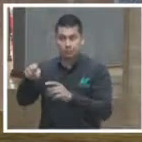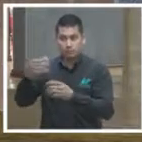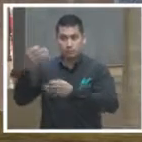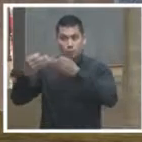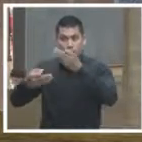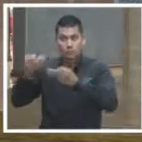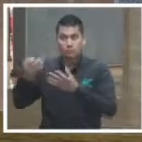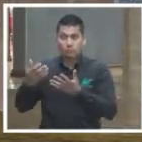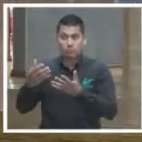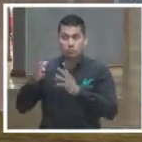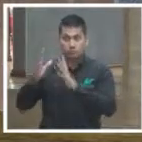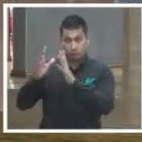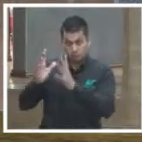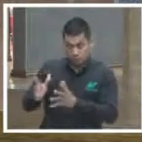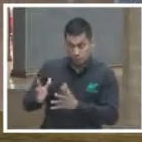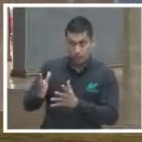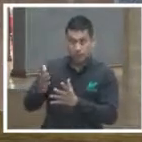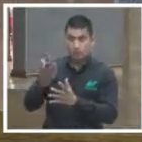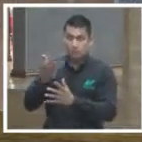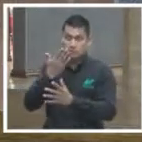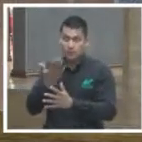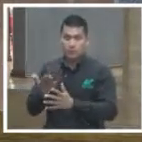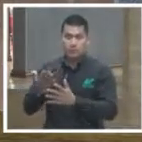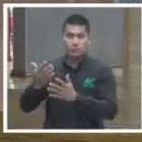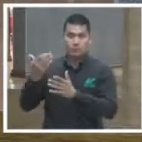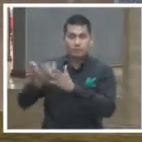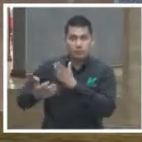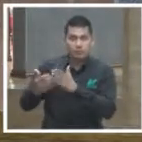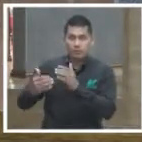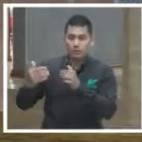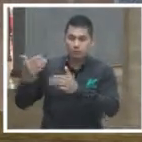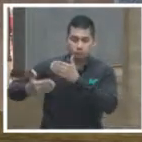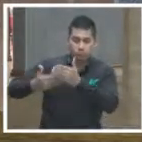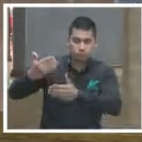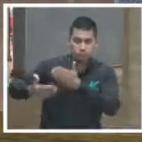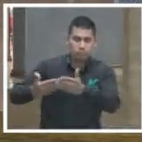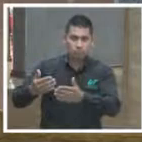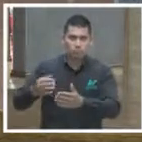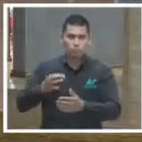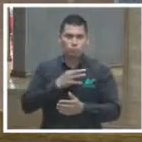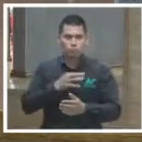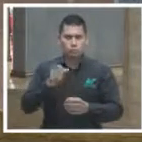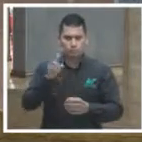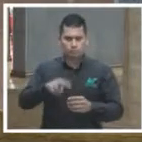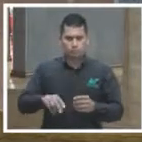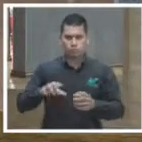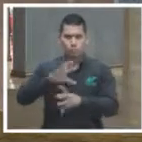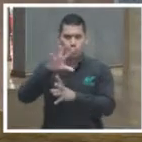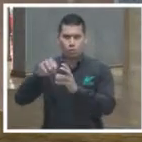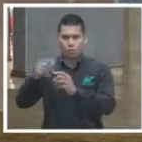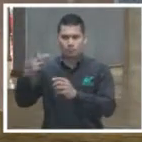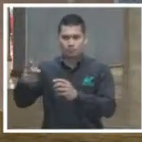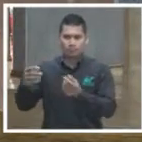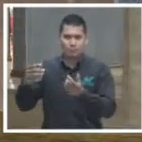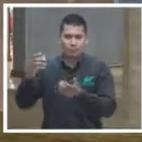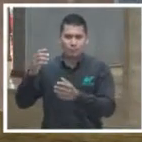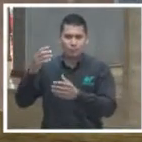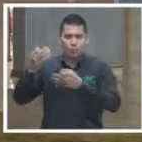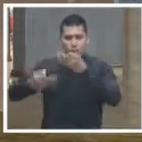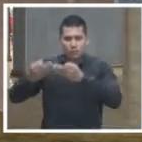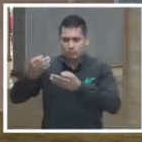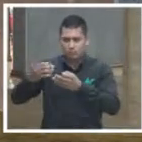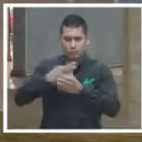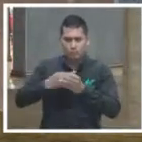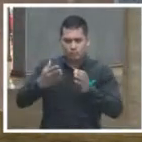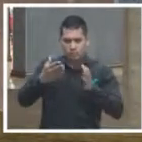qué está pasando en cada uno de los procedimientos se puede consultar el expediente completo de forma